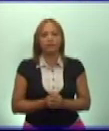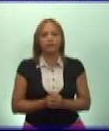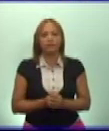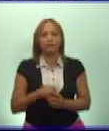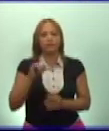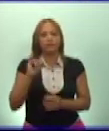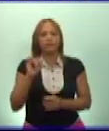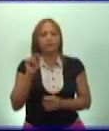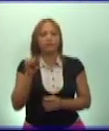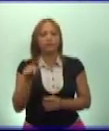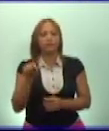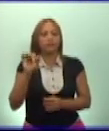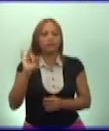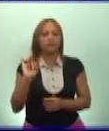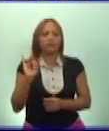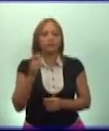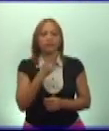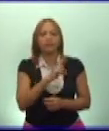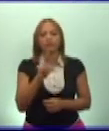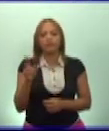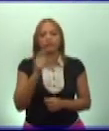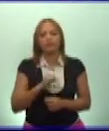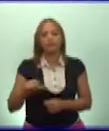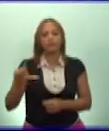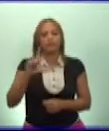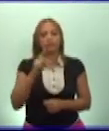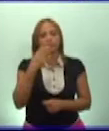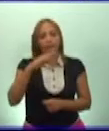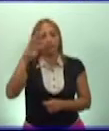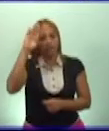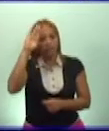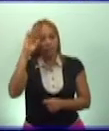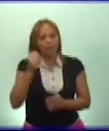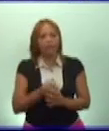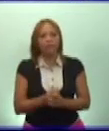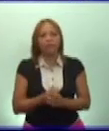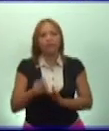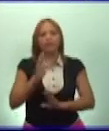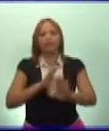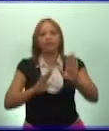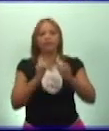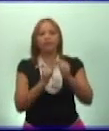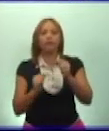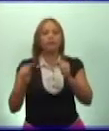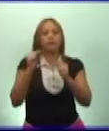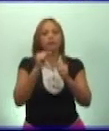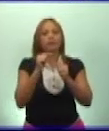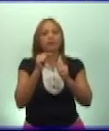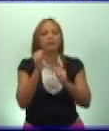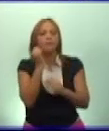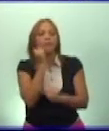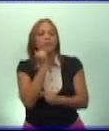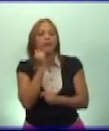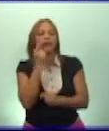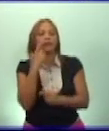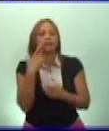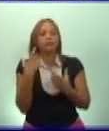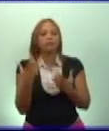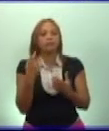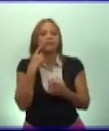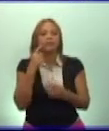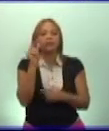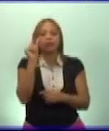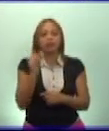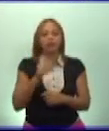.7, la revolución socialista de Cuba, baluarte de los principios más genuinos de la humanidad.